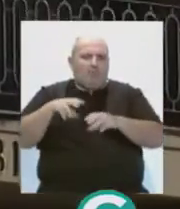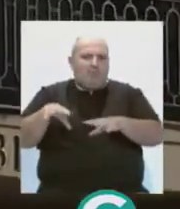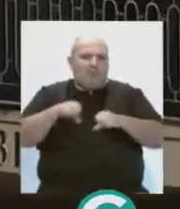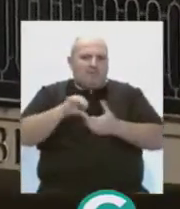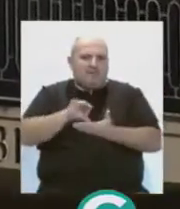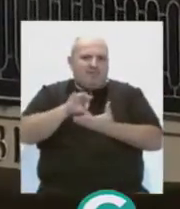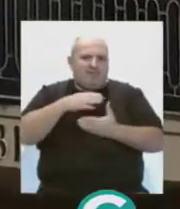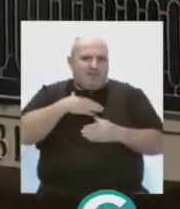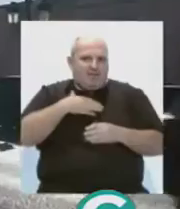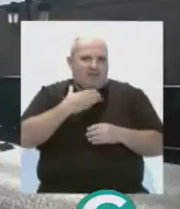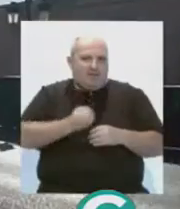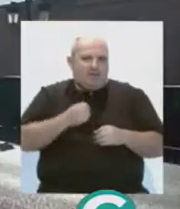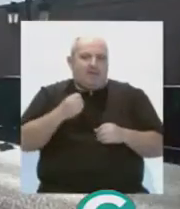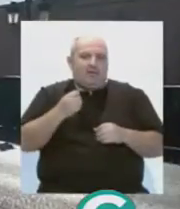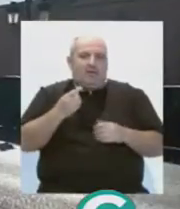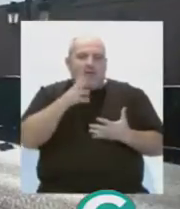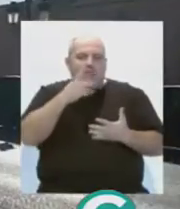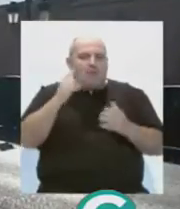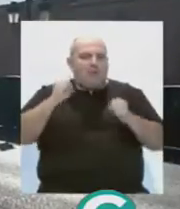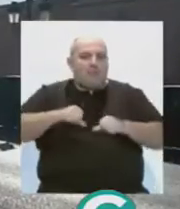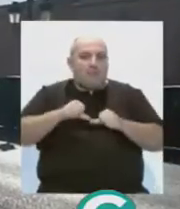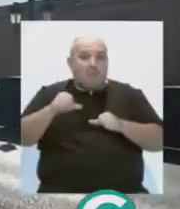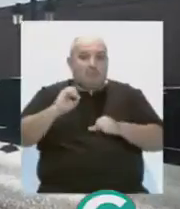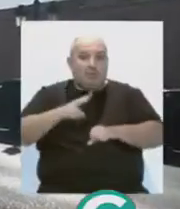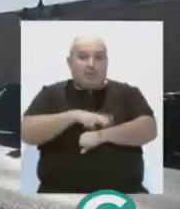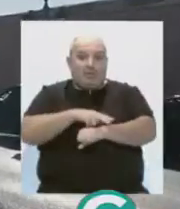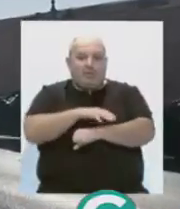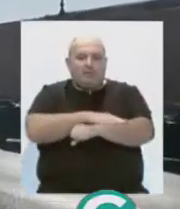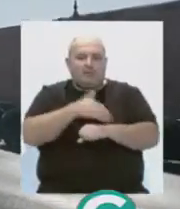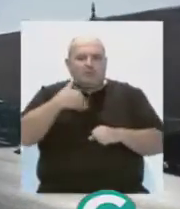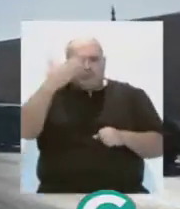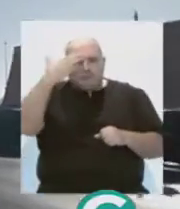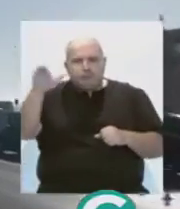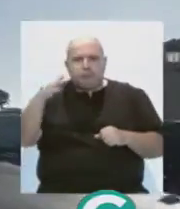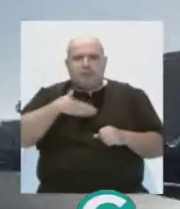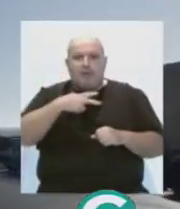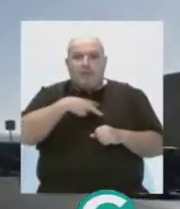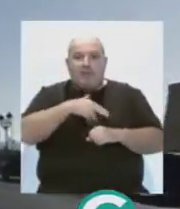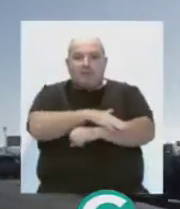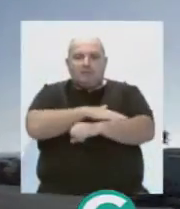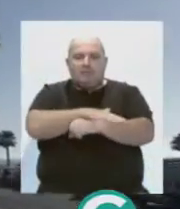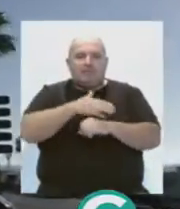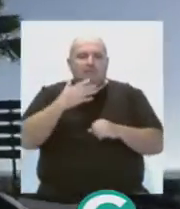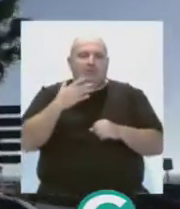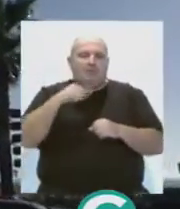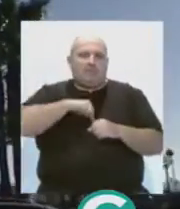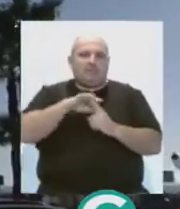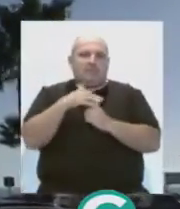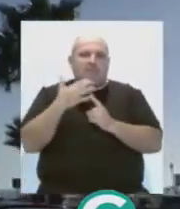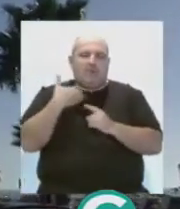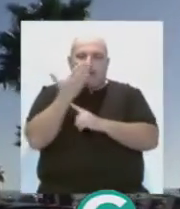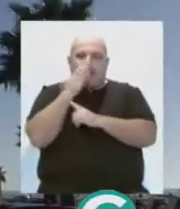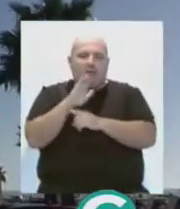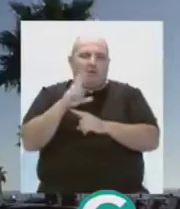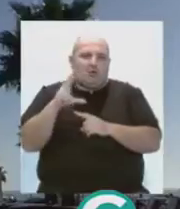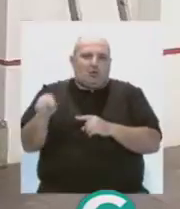servicios del Ayuntamiento. De hecho, ha confirmado que desde la subdelegación ya se trasladó a la Abogacía del Estado su posición contraria